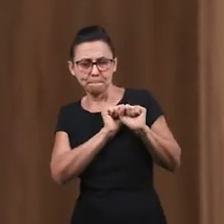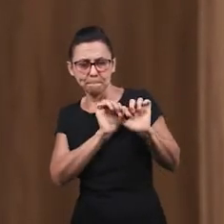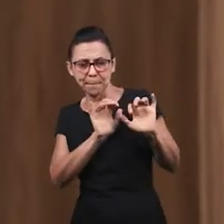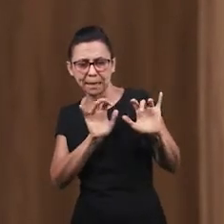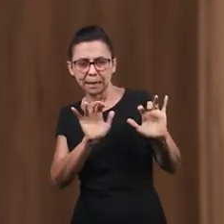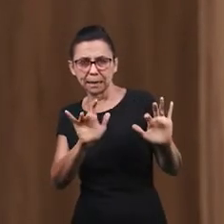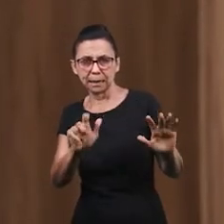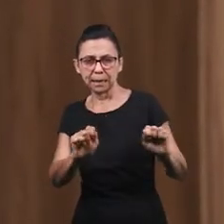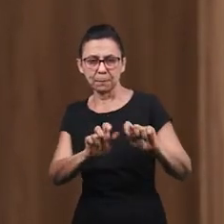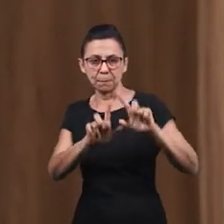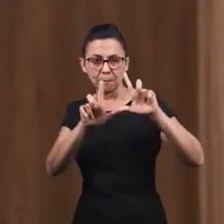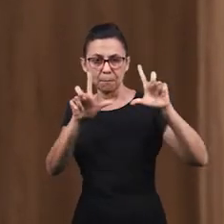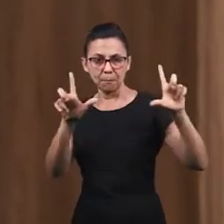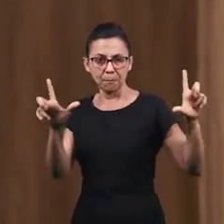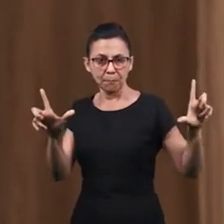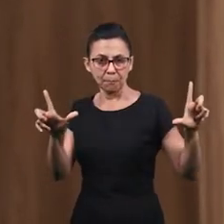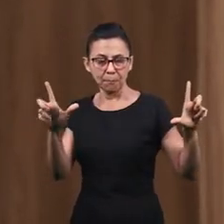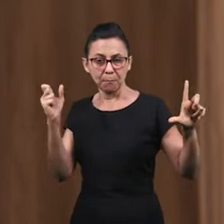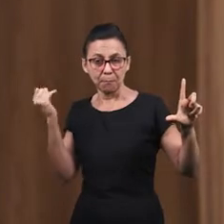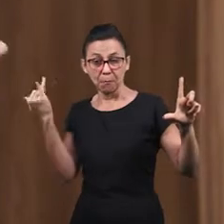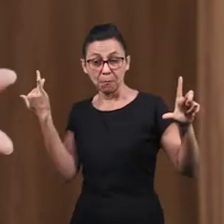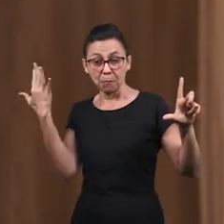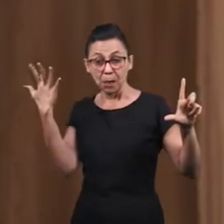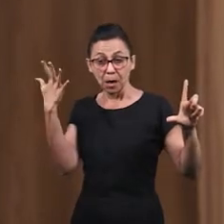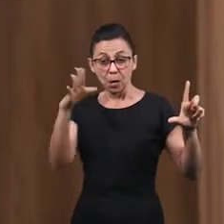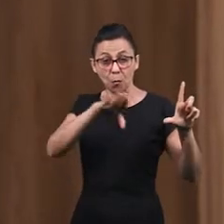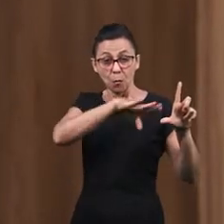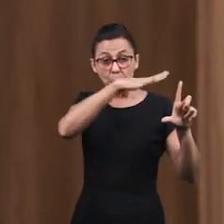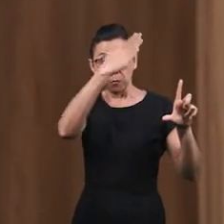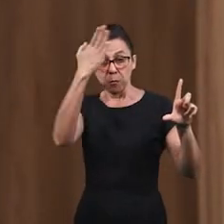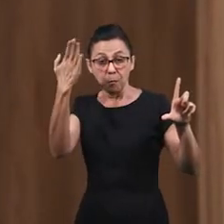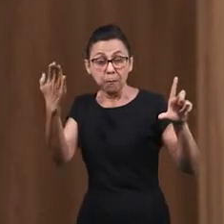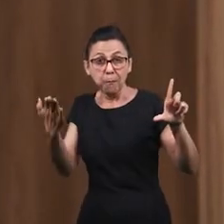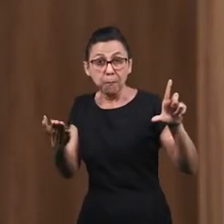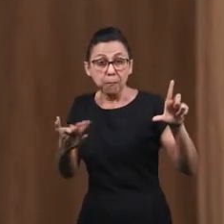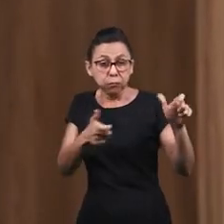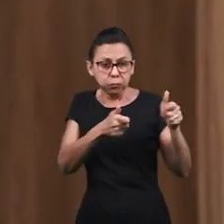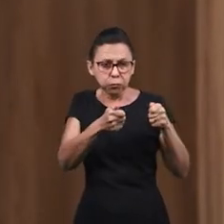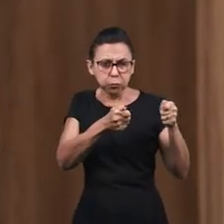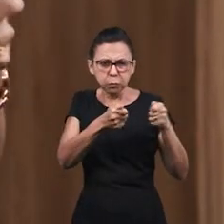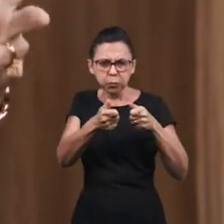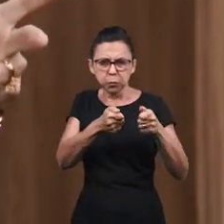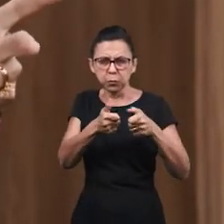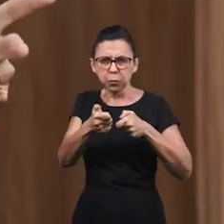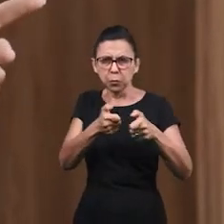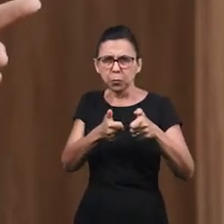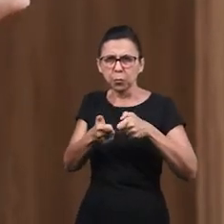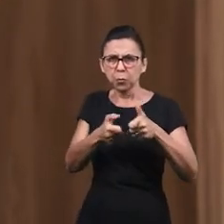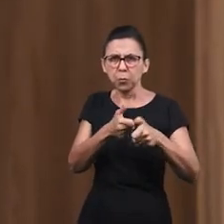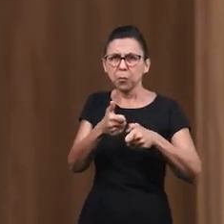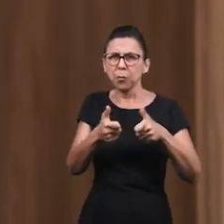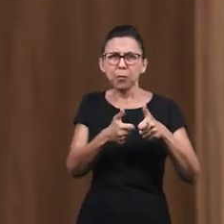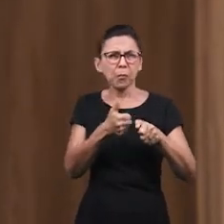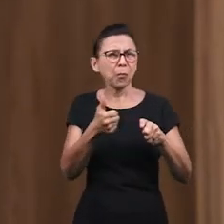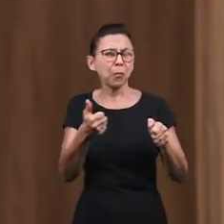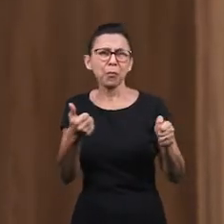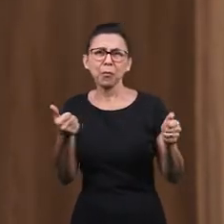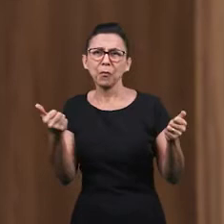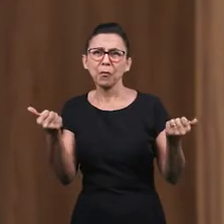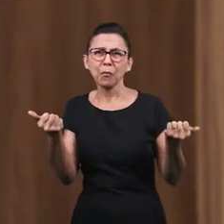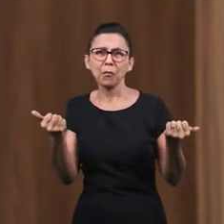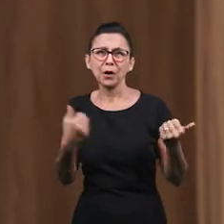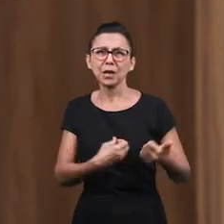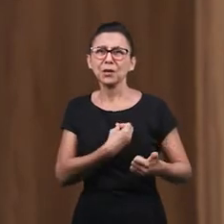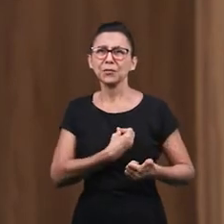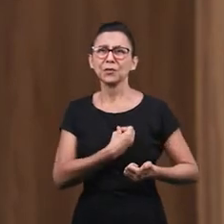sociales Los juegos online Juegos virtuales Que a veces Hay adolescentes Que pasan hasta la madrugada Entera